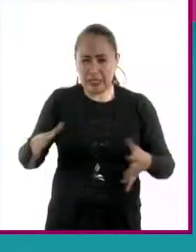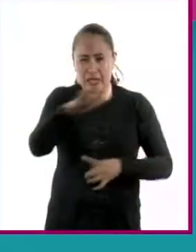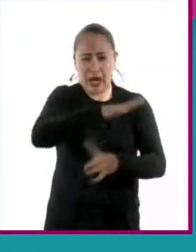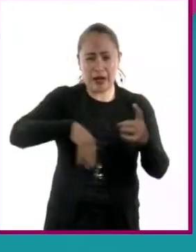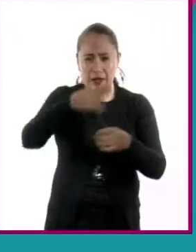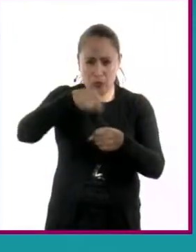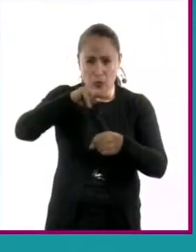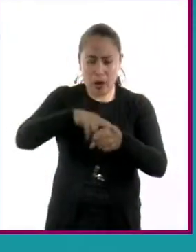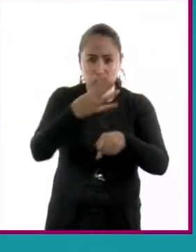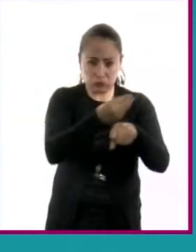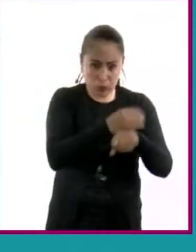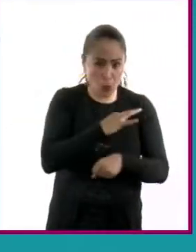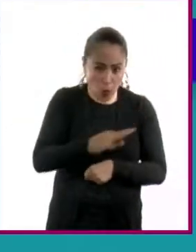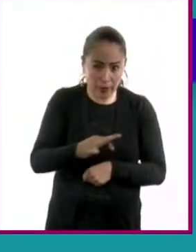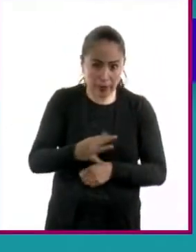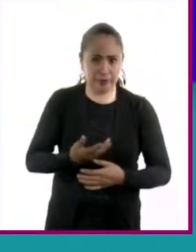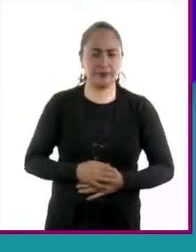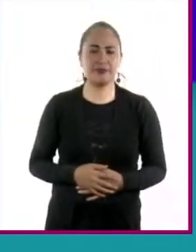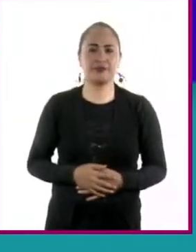de hoy.